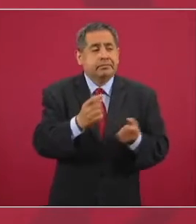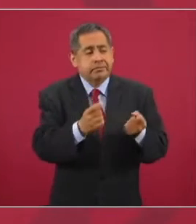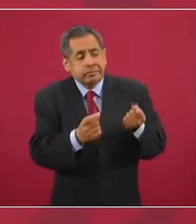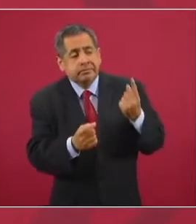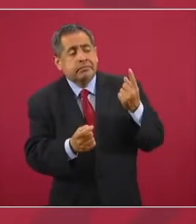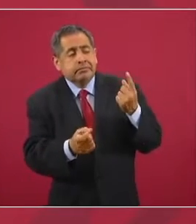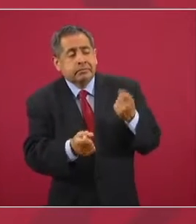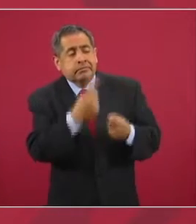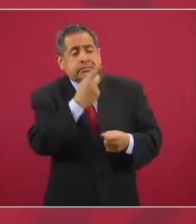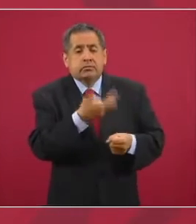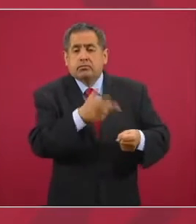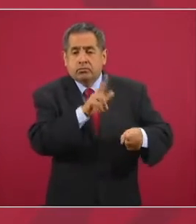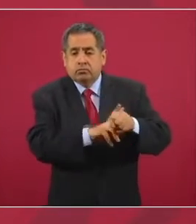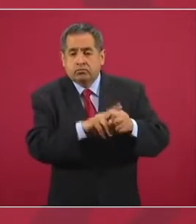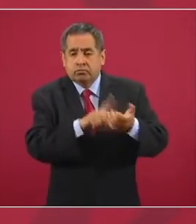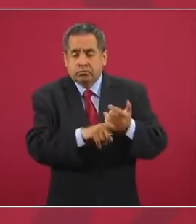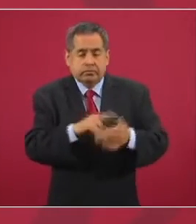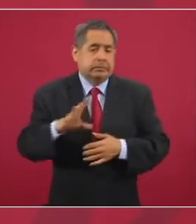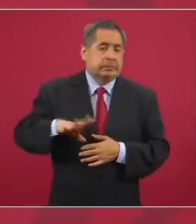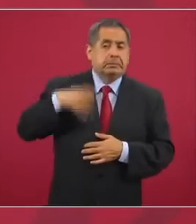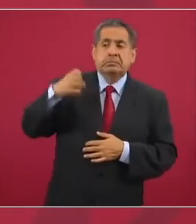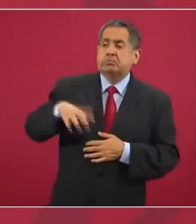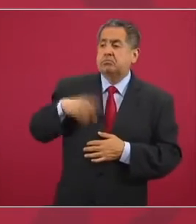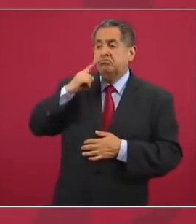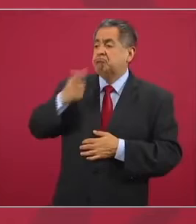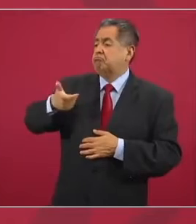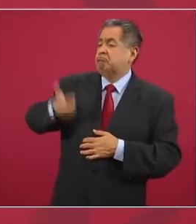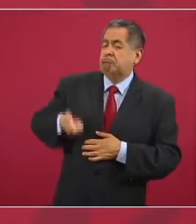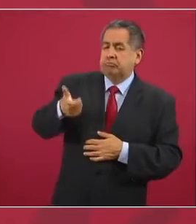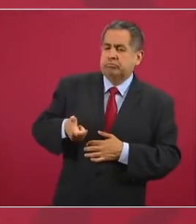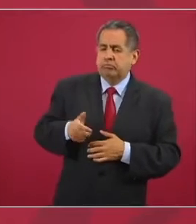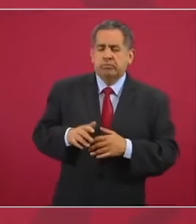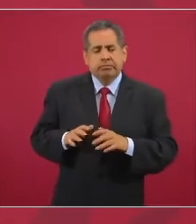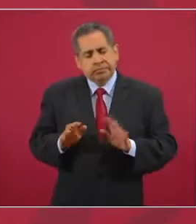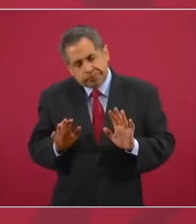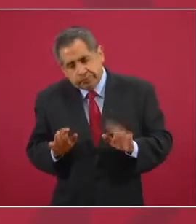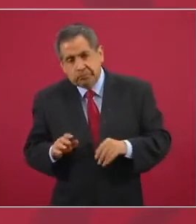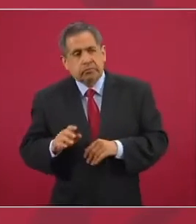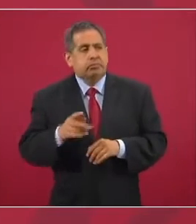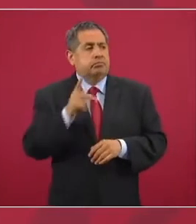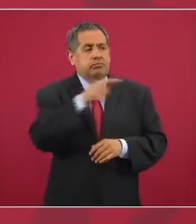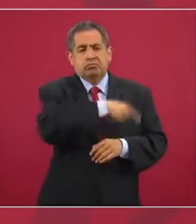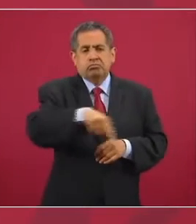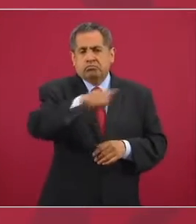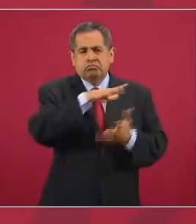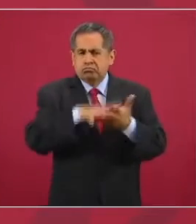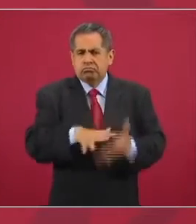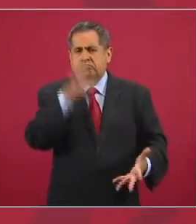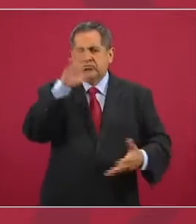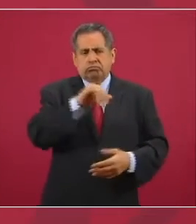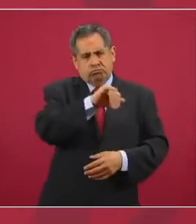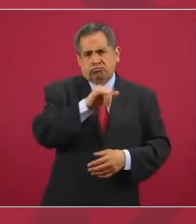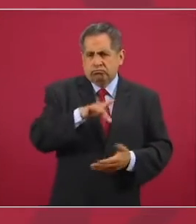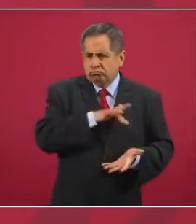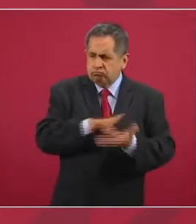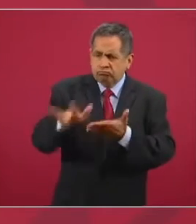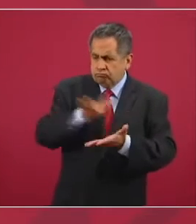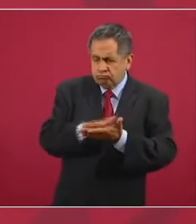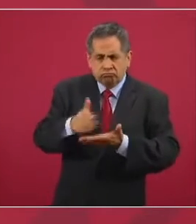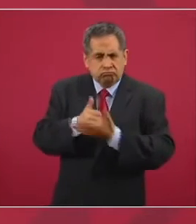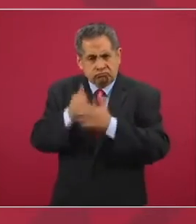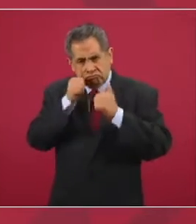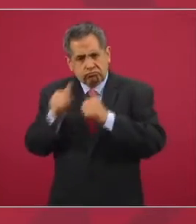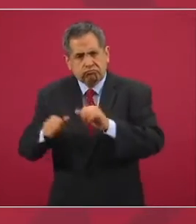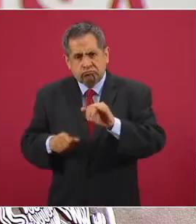hospitales se esté abusando, pero la mayoría está ayudando, está apoyando,